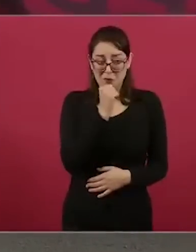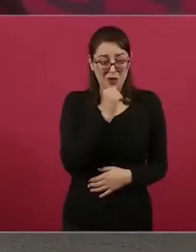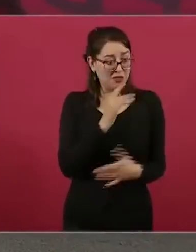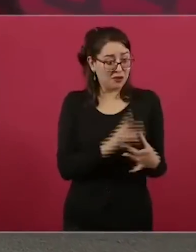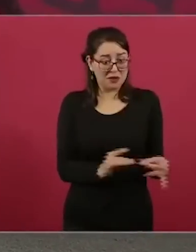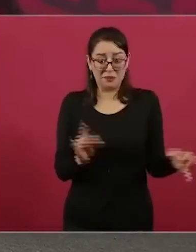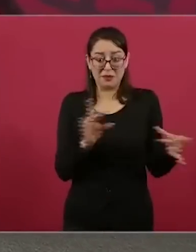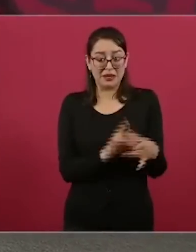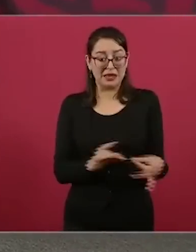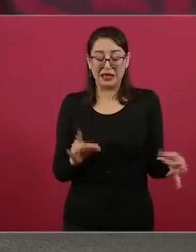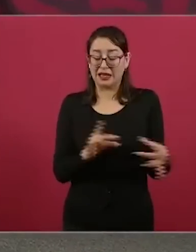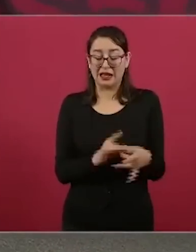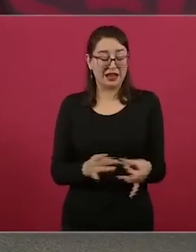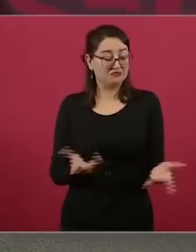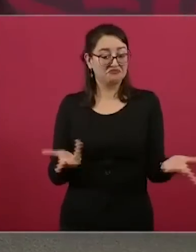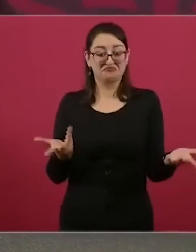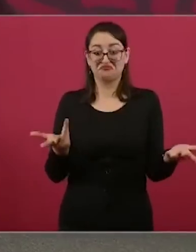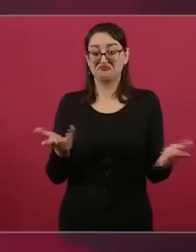que se formó